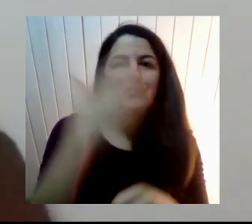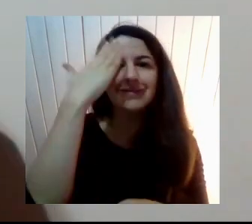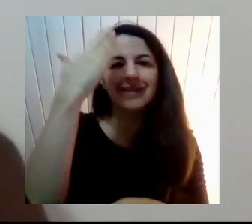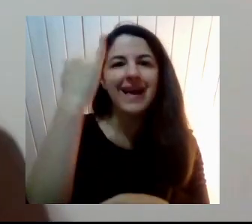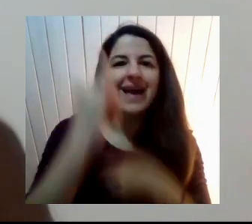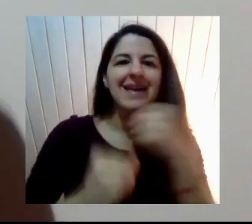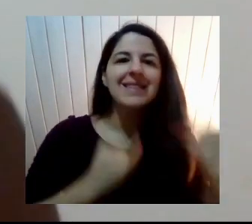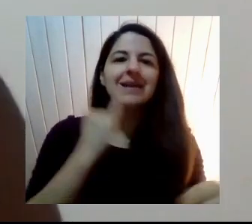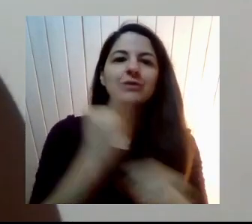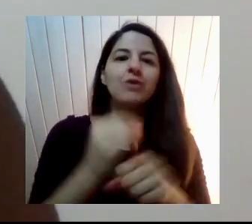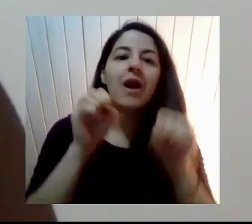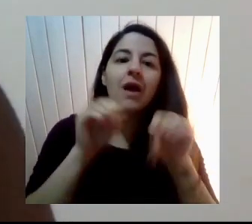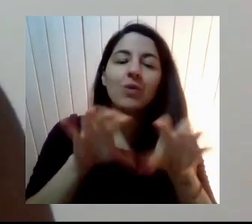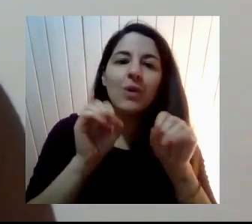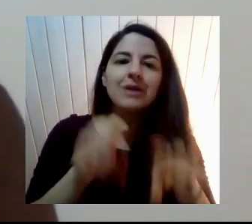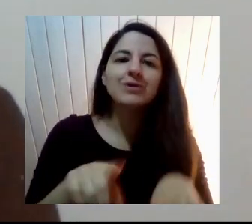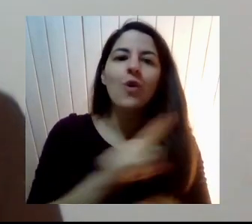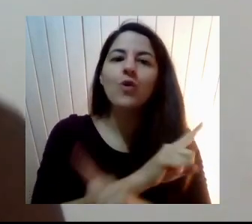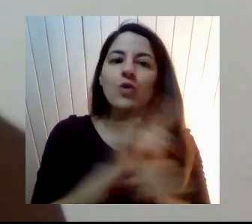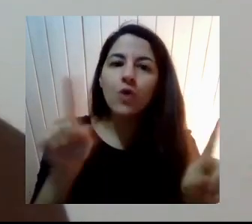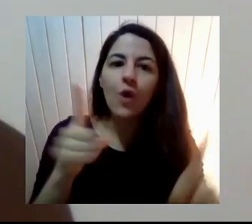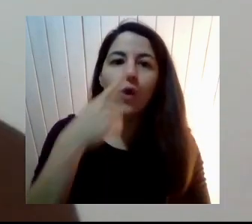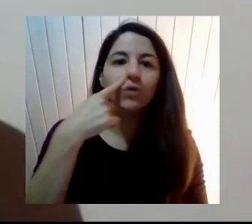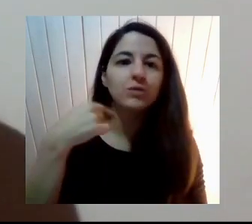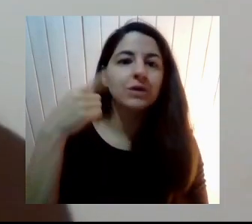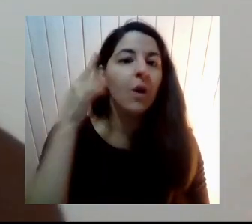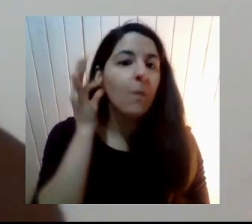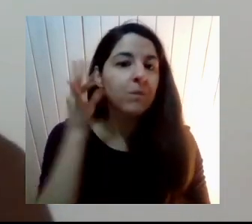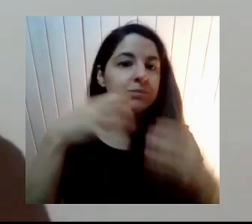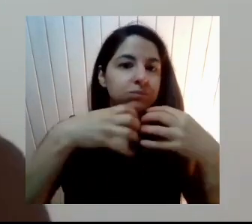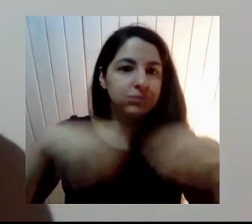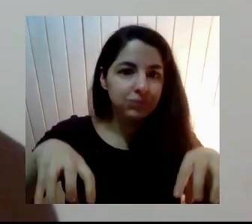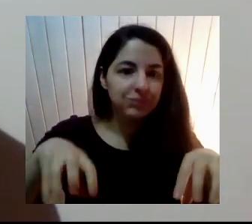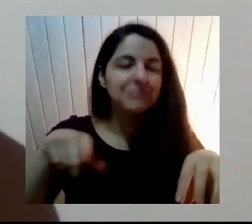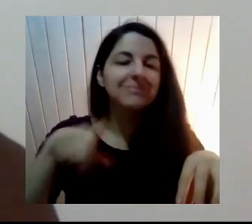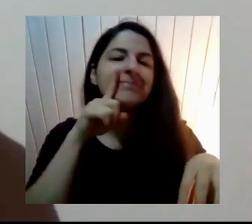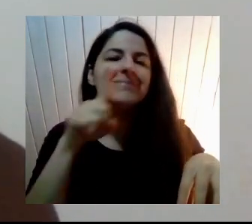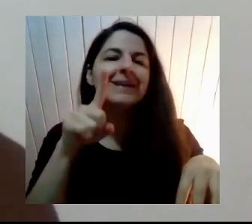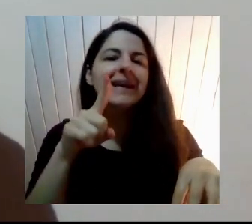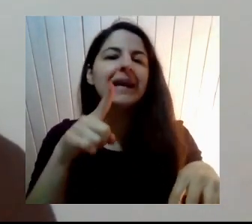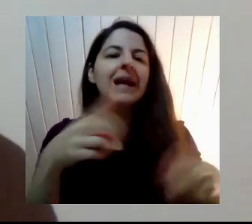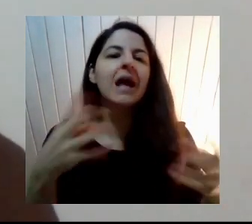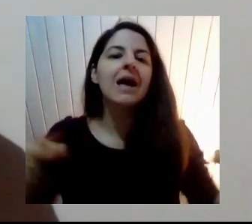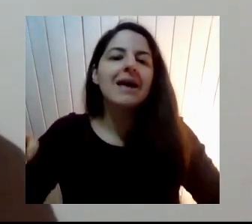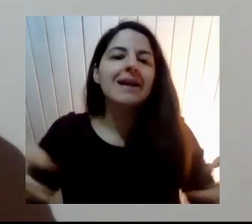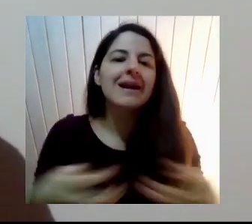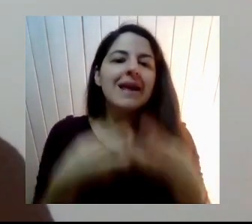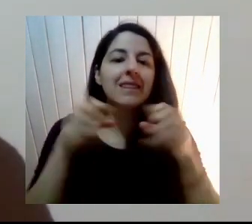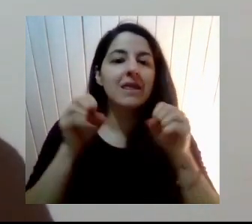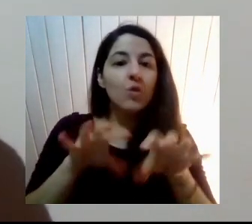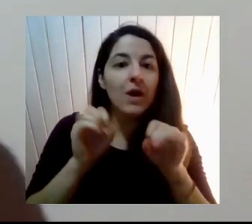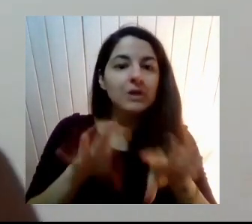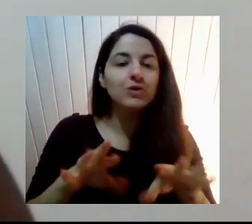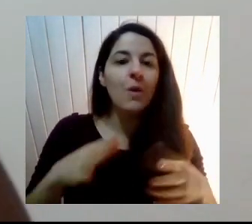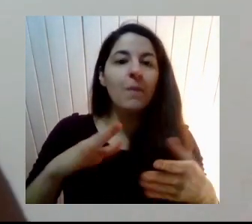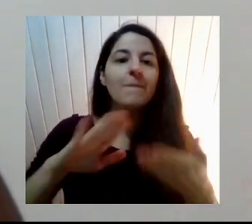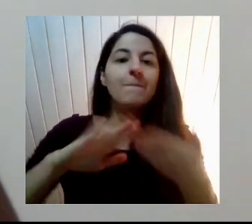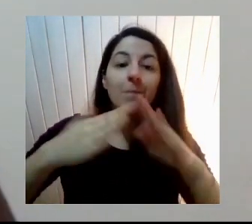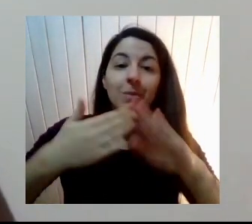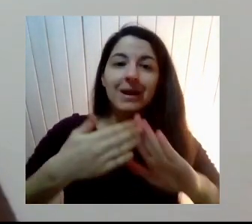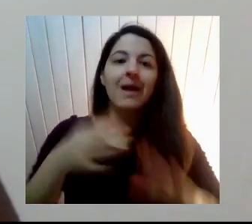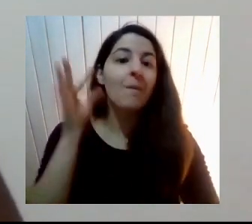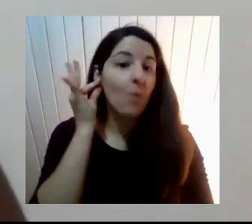Sexista Que se declaró por la Red de Educación Popular Entre Mujeres Repem Hace ya 30 años Y hoy día Es